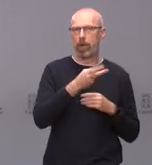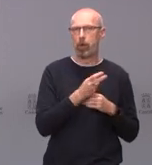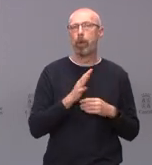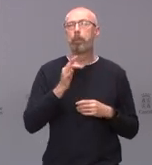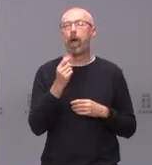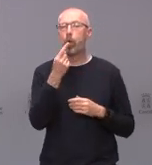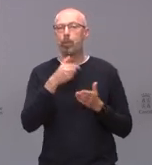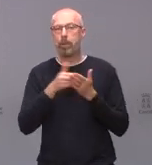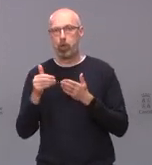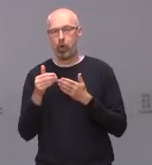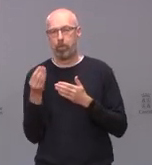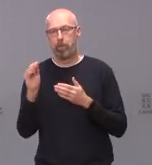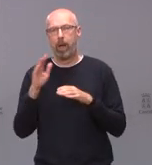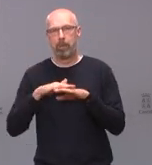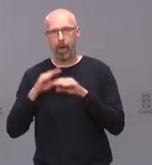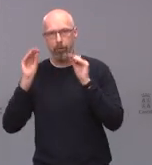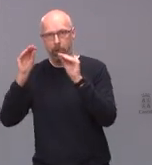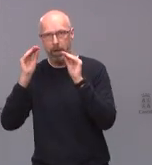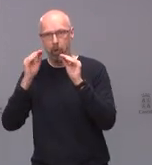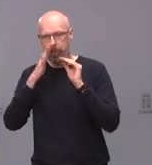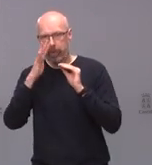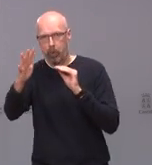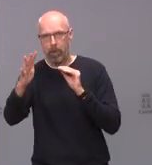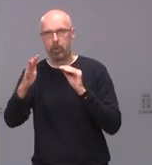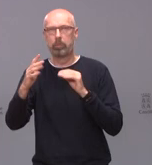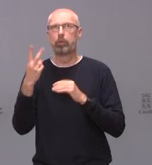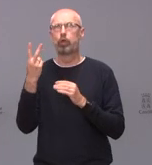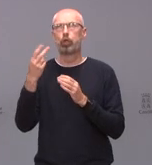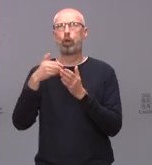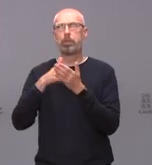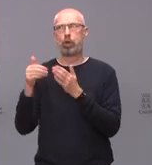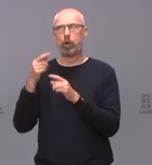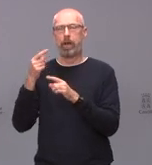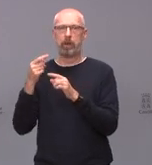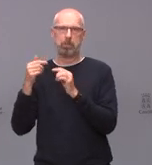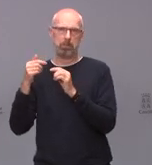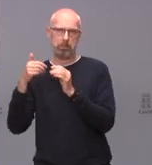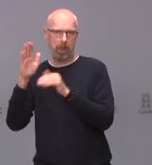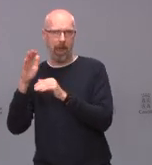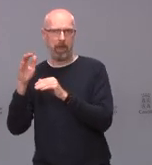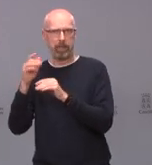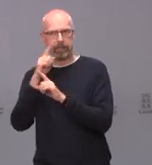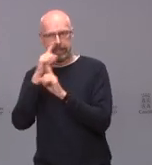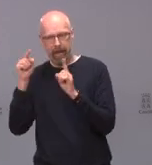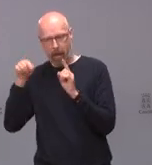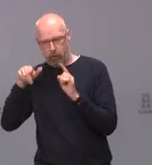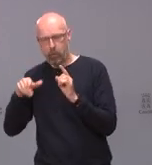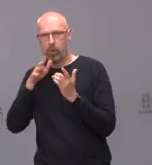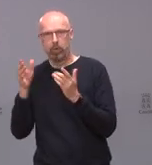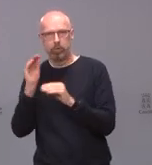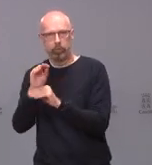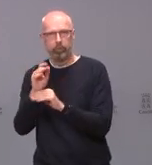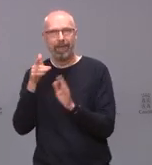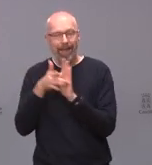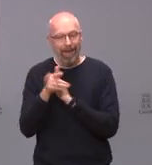euros de formación en estos cinco años con dos millones doscientos y pico este año dos mil veintiuno y ahí es donde tiene que hacerse efectiva